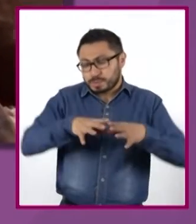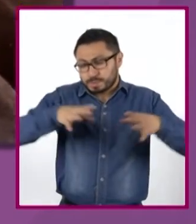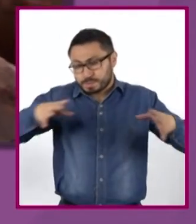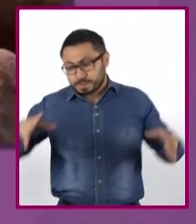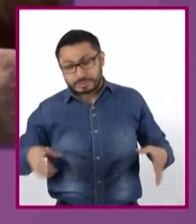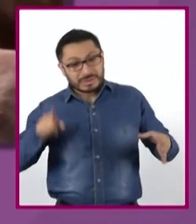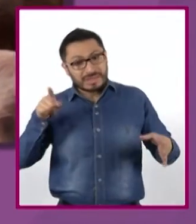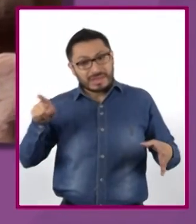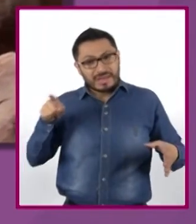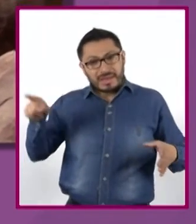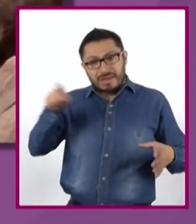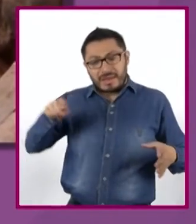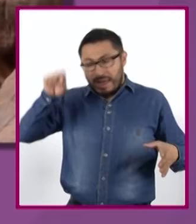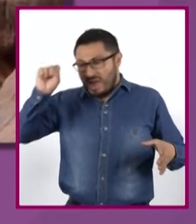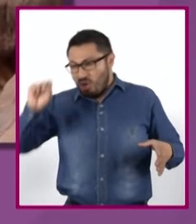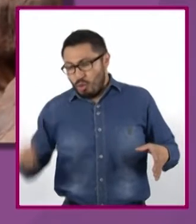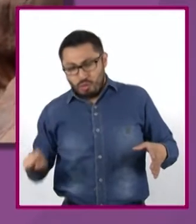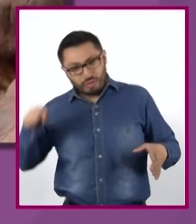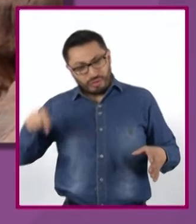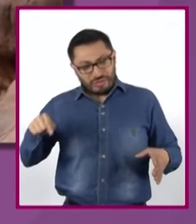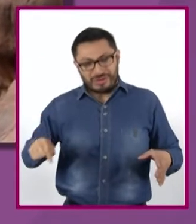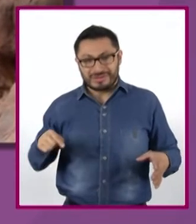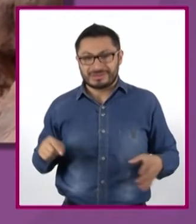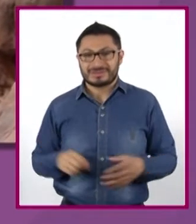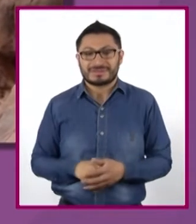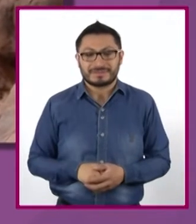ladera al sur de esta sierra.